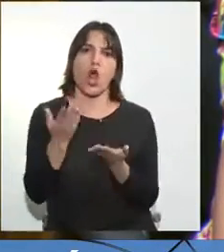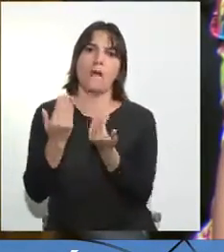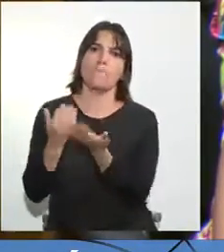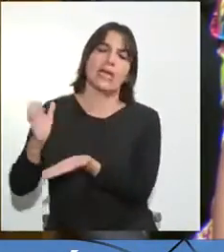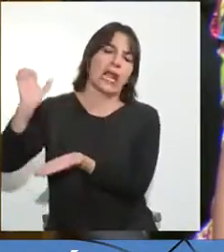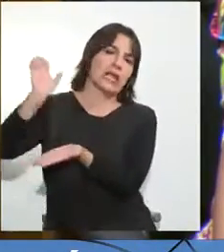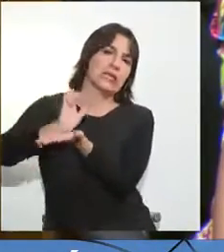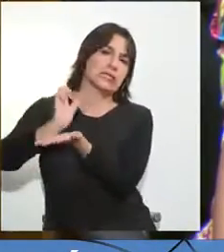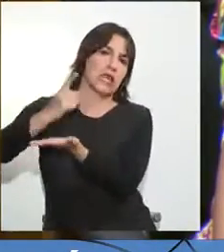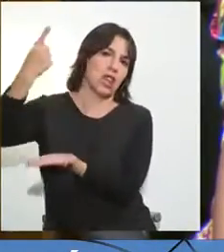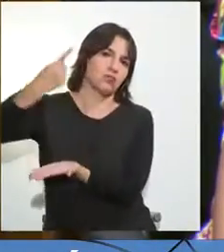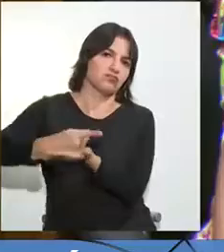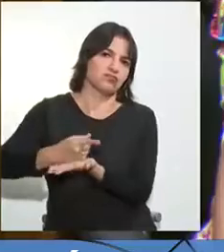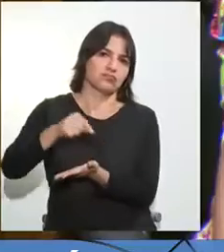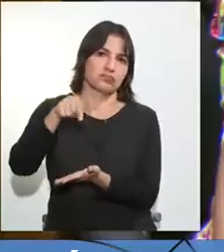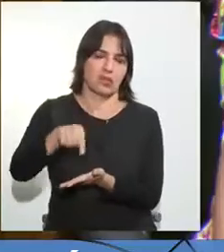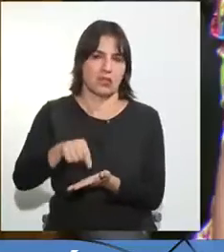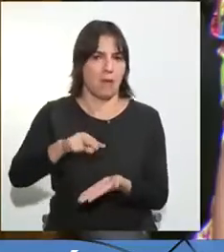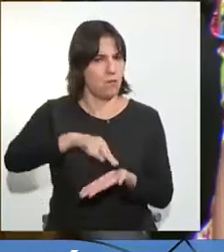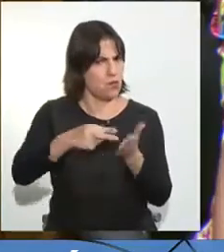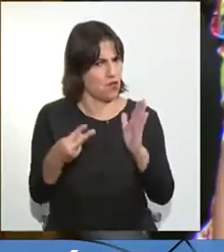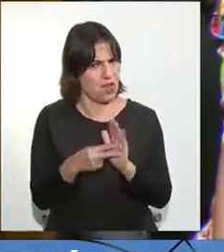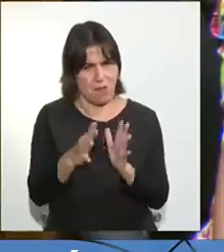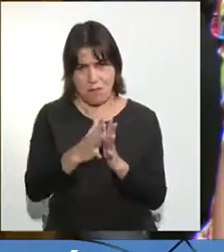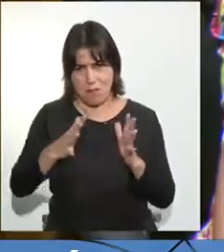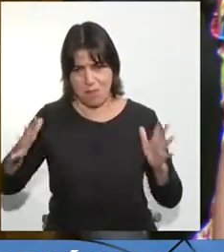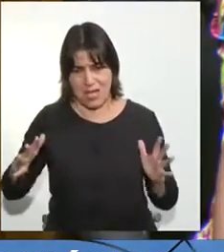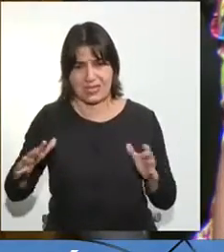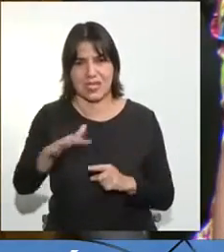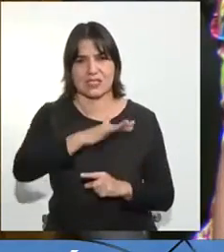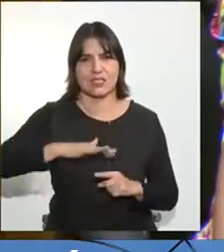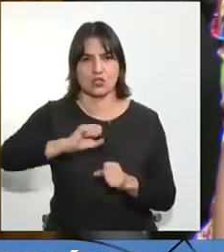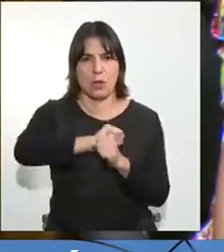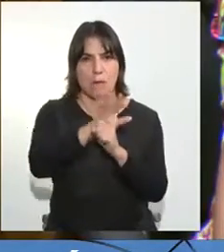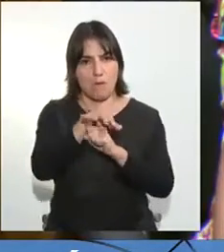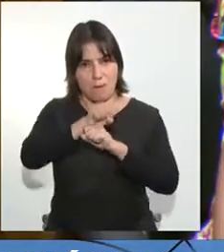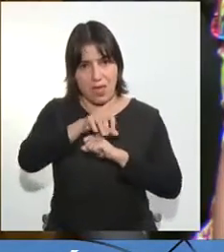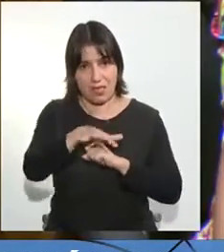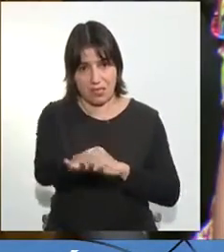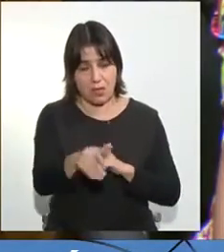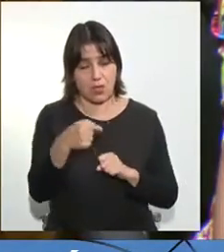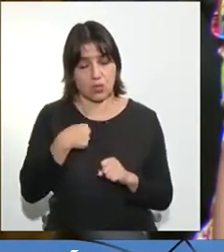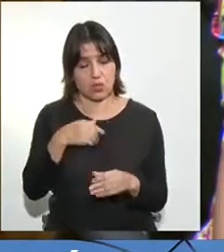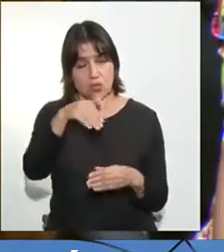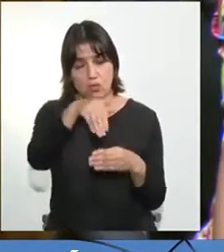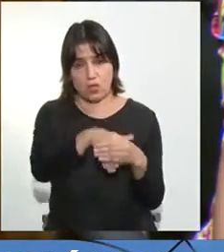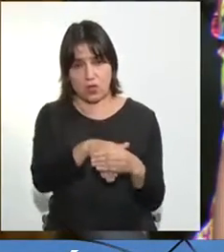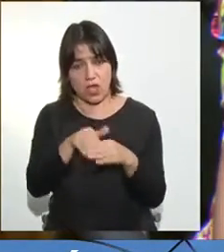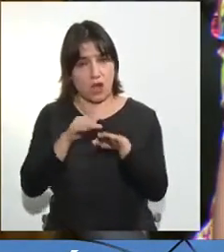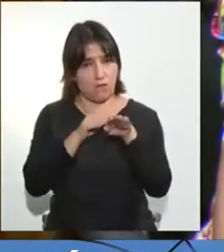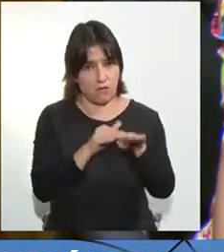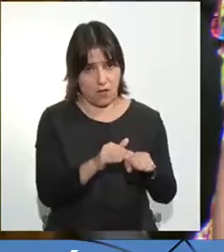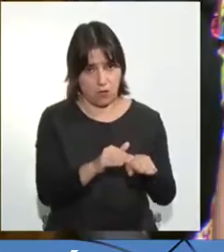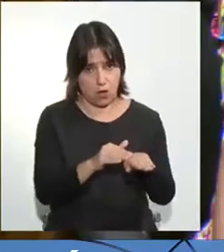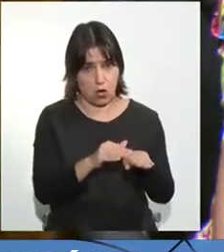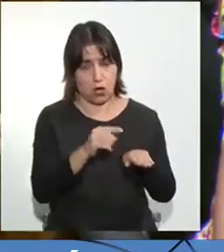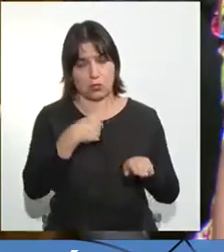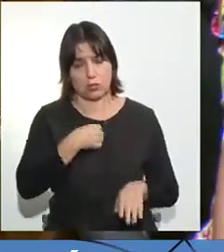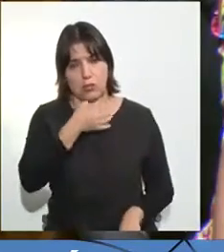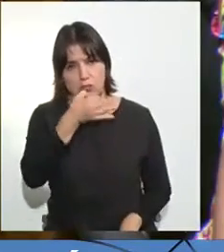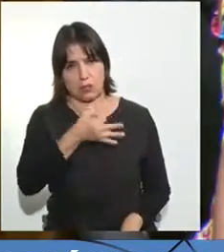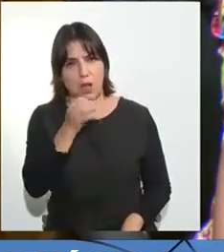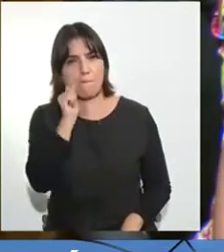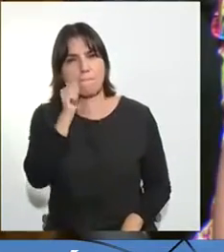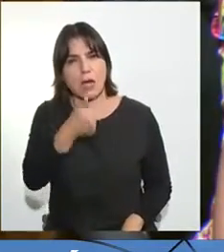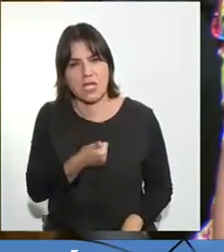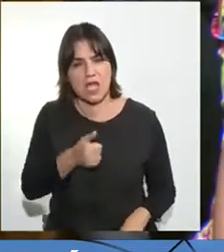agravaría las condiciones de crisis que estamos viviendo con la pandemia. Por lo tanto voy a votar a favor con esas observaciones y mañana discutiremos el proyecto